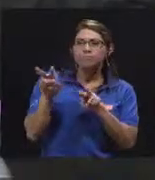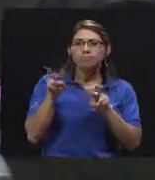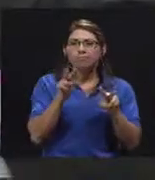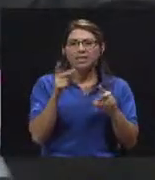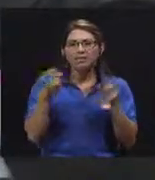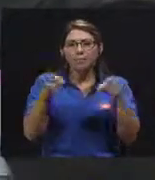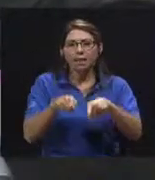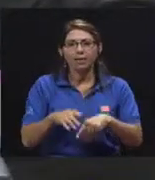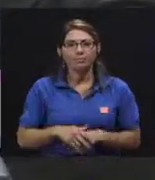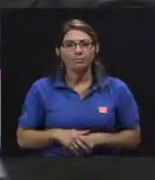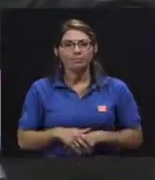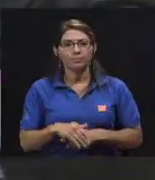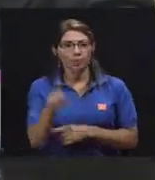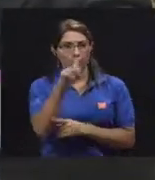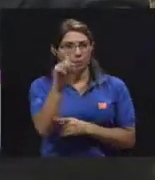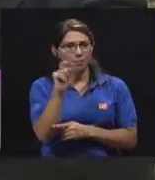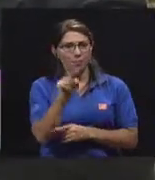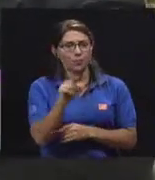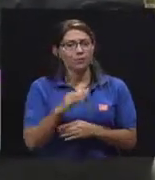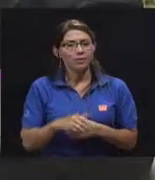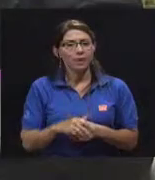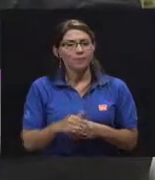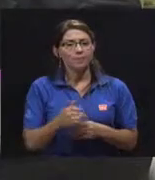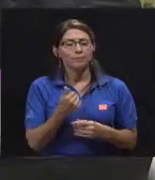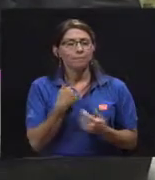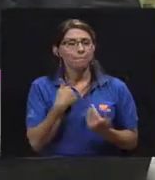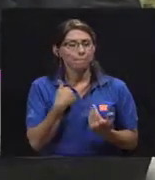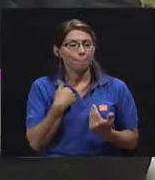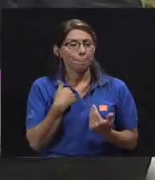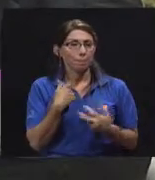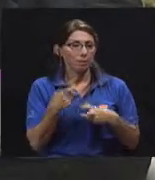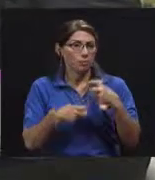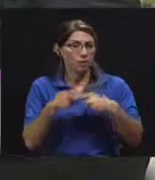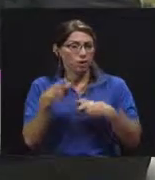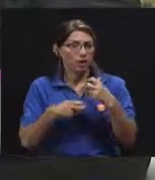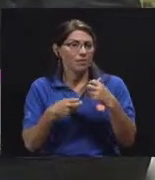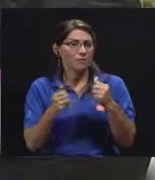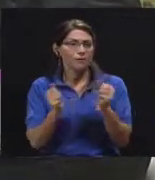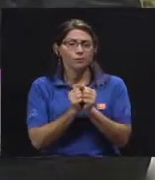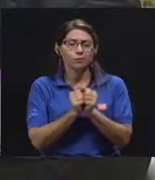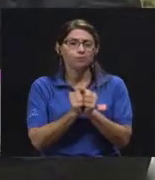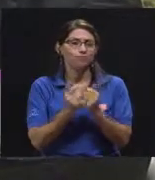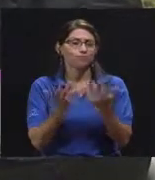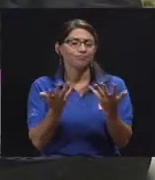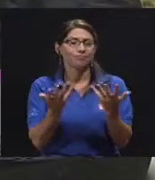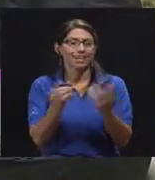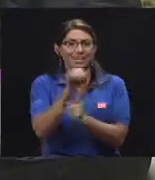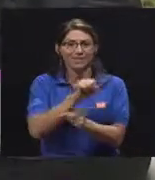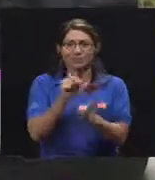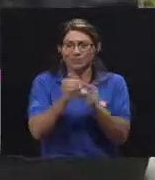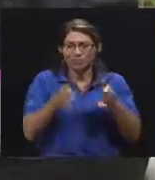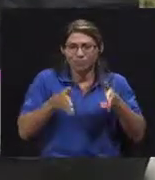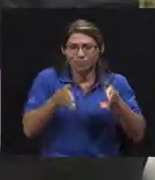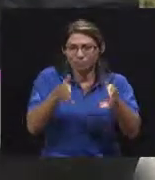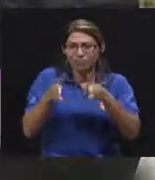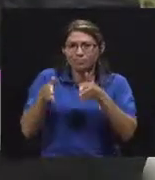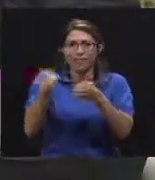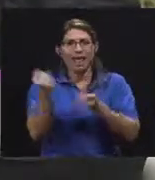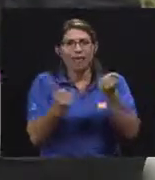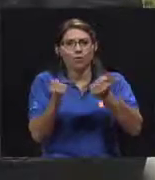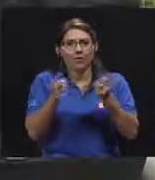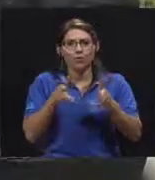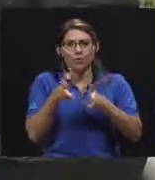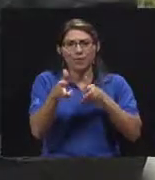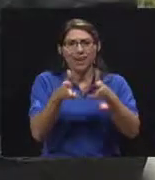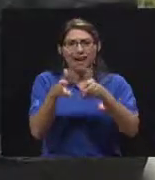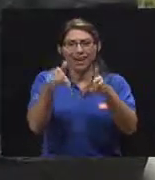Eduardo, ¿existe problemática en cuanto a la educación vial aquí en Costa Rica? Porque siempre, la historia de siempre,